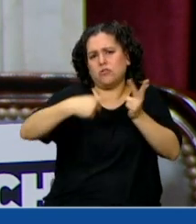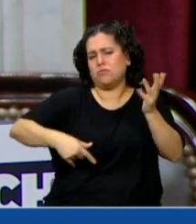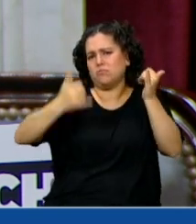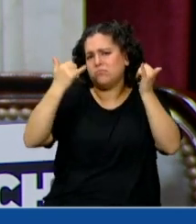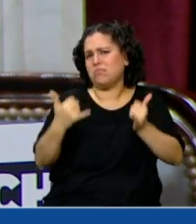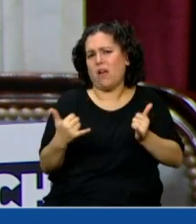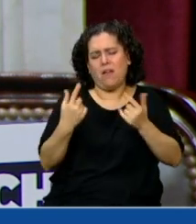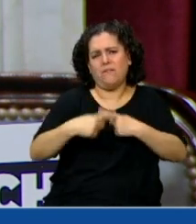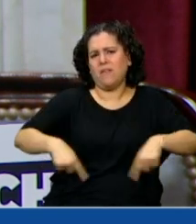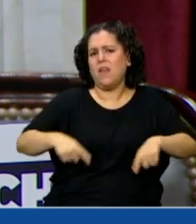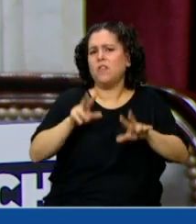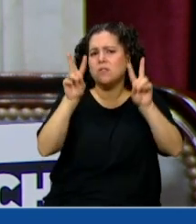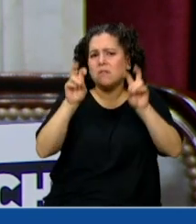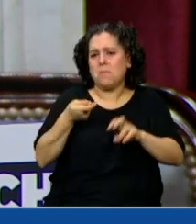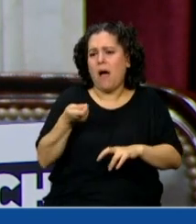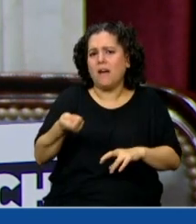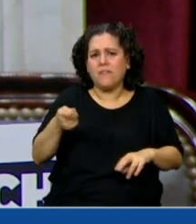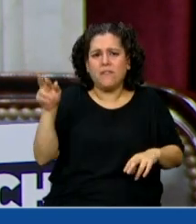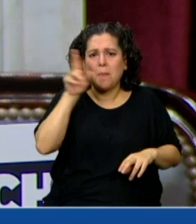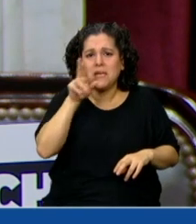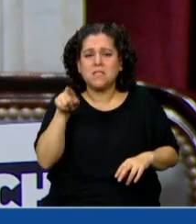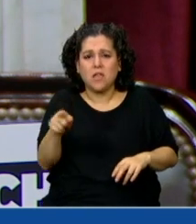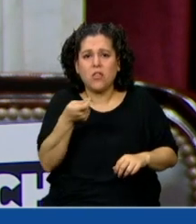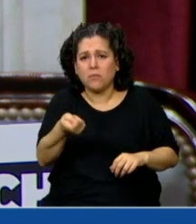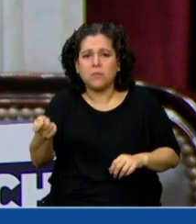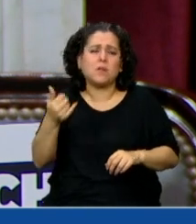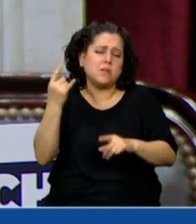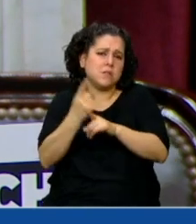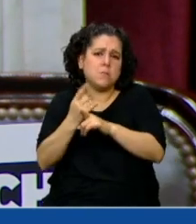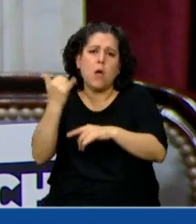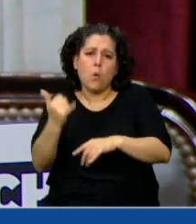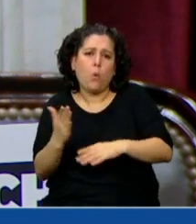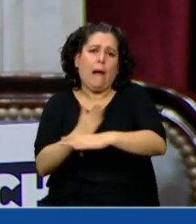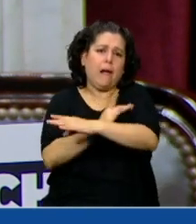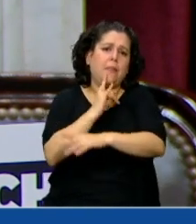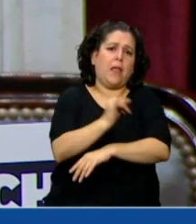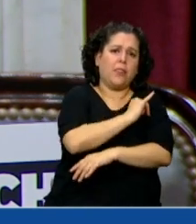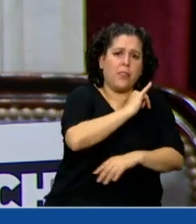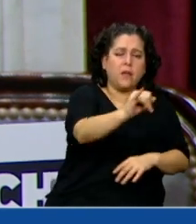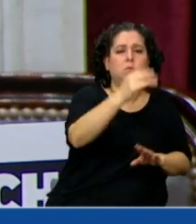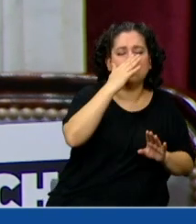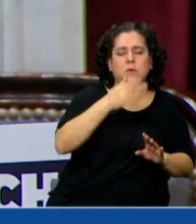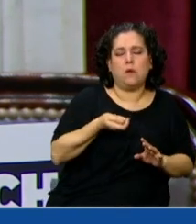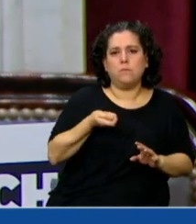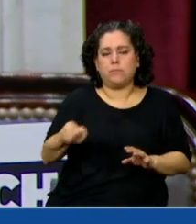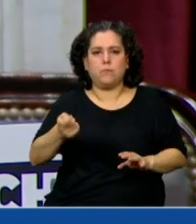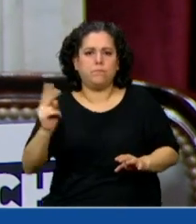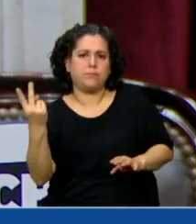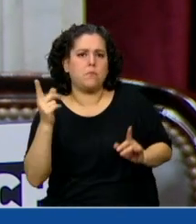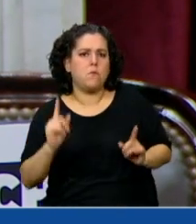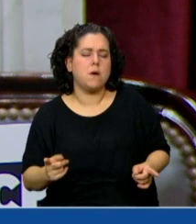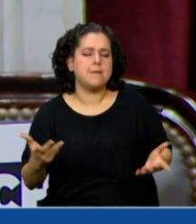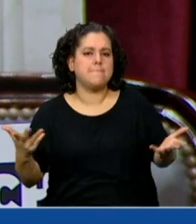altura de los casos de femicidio han sido con denuncias previas y sin embargo no ha pasado nada para poder